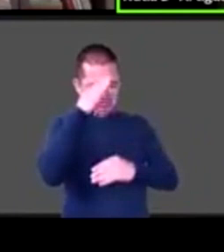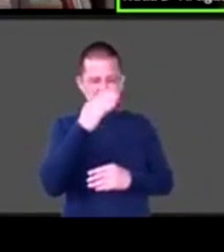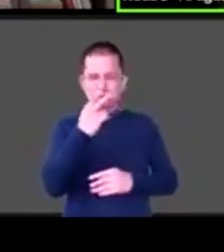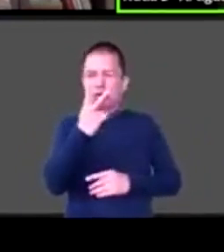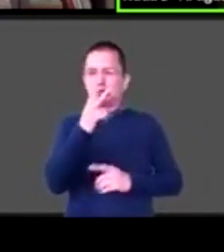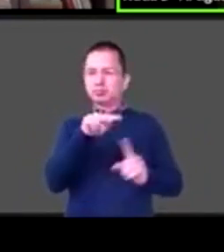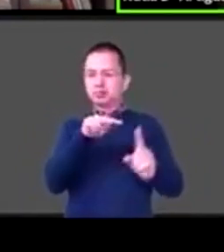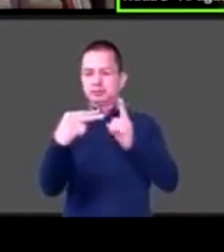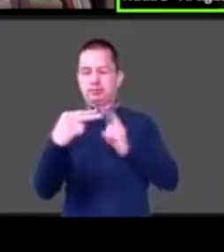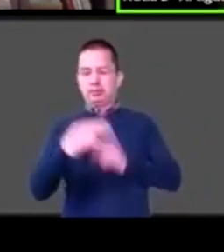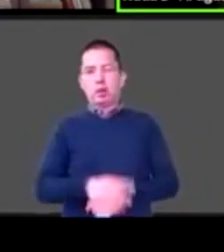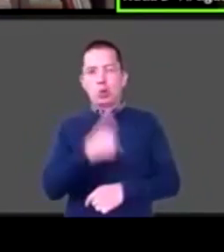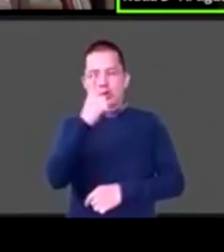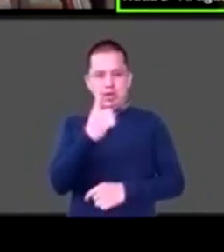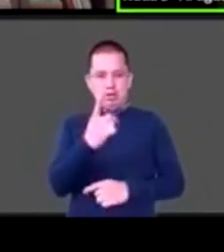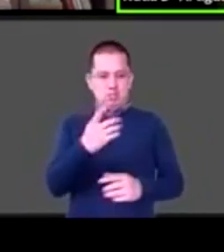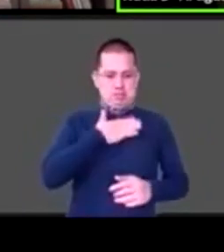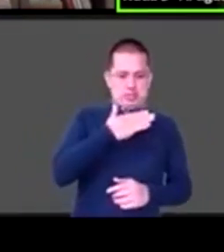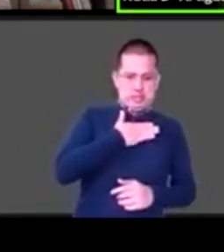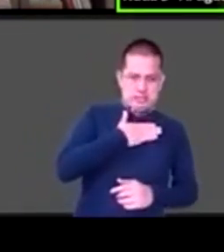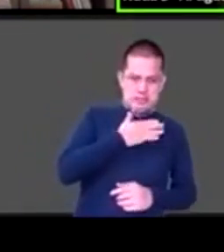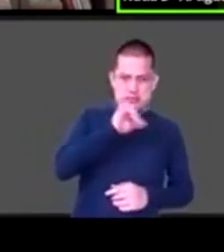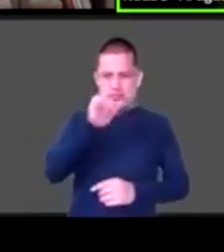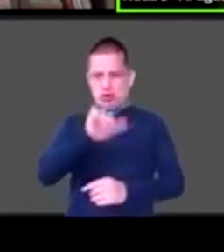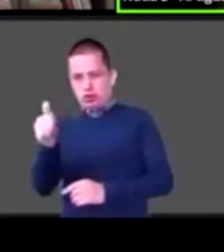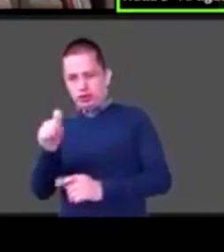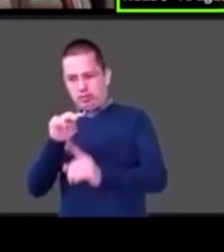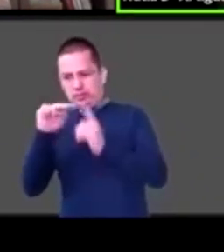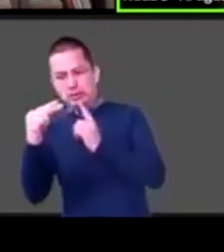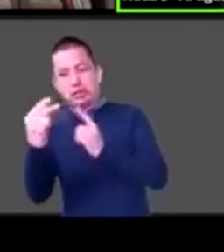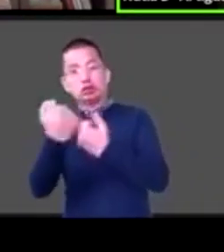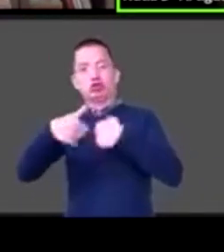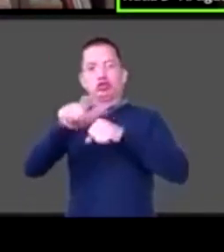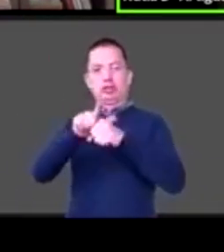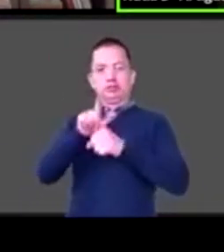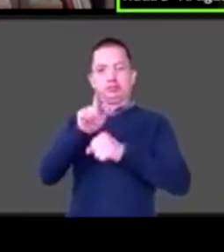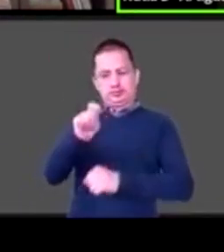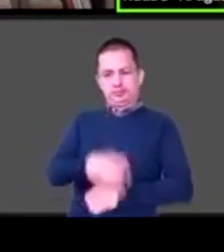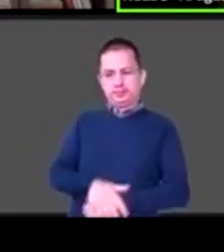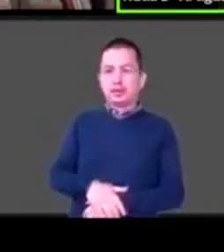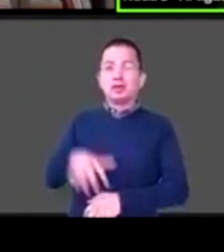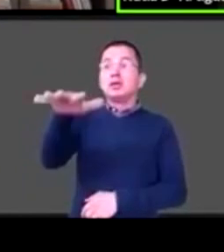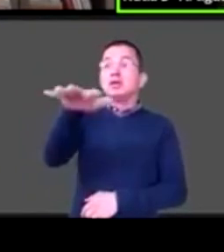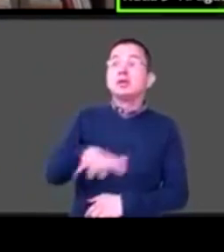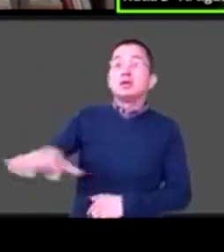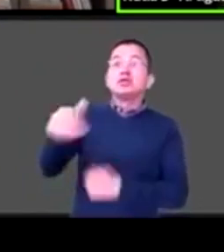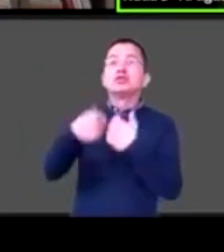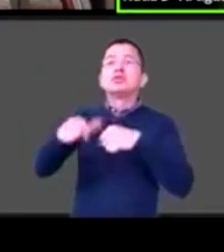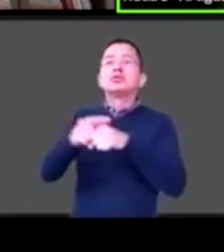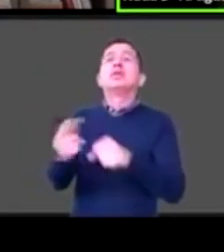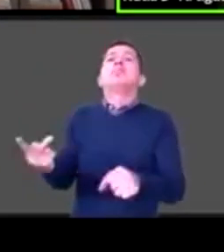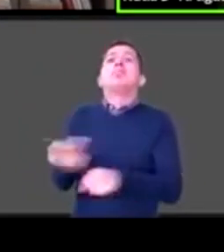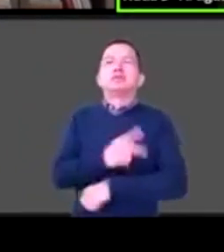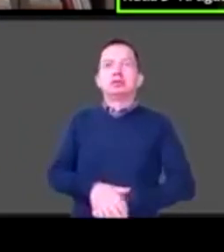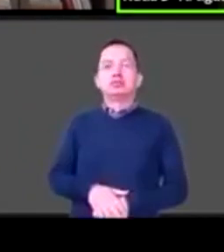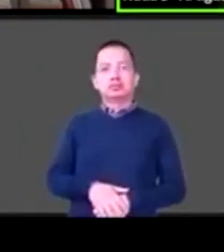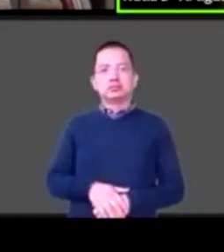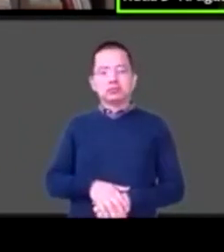que ha puesto como decías tú al inicio creo Bárbara una lupa a las desigualdades efectivamente